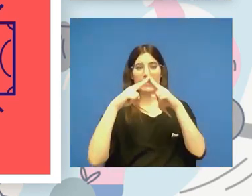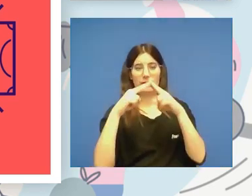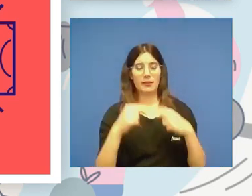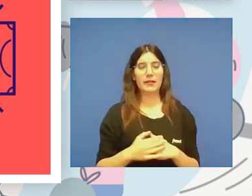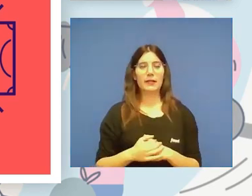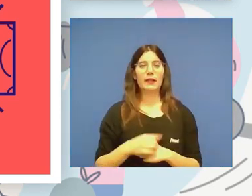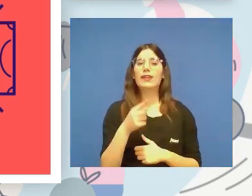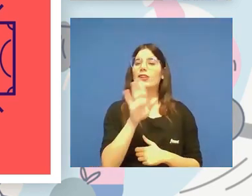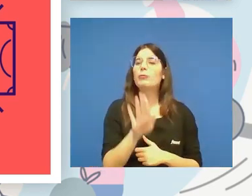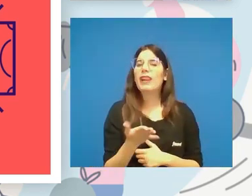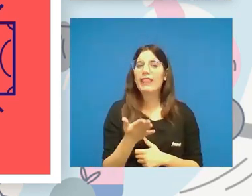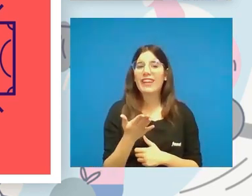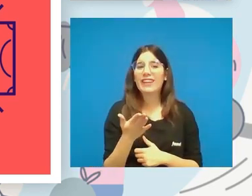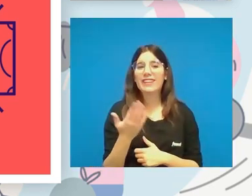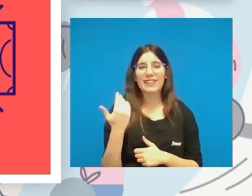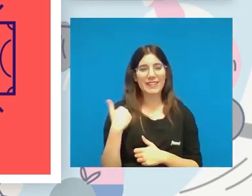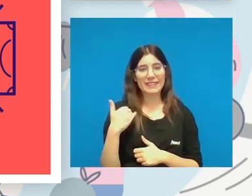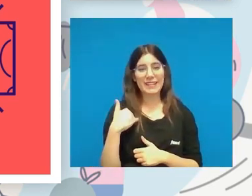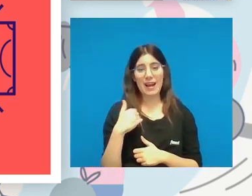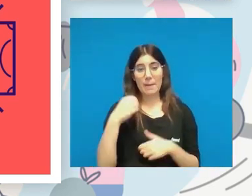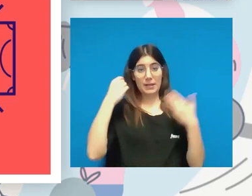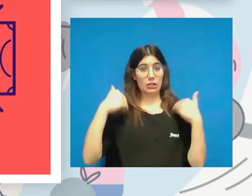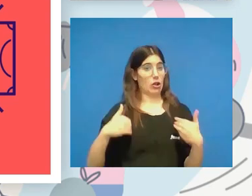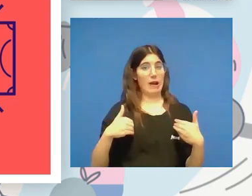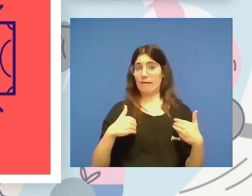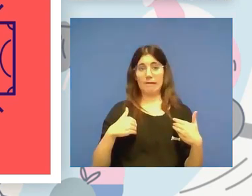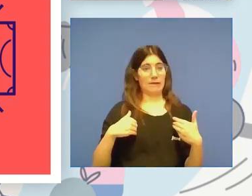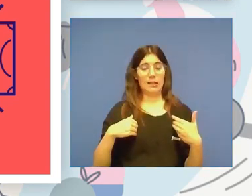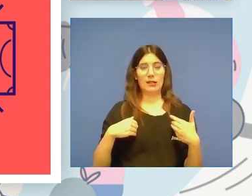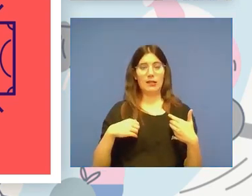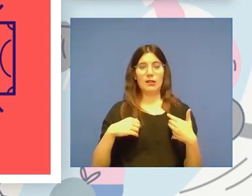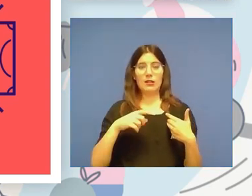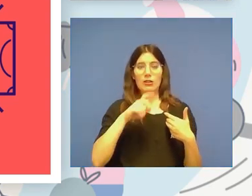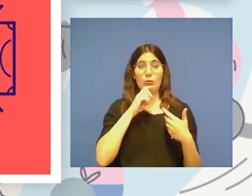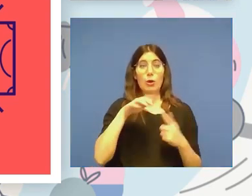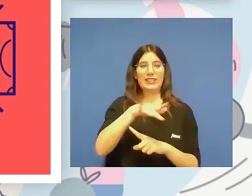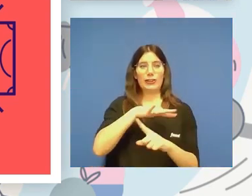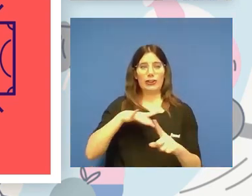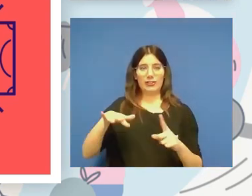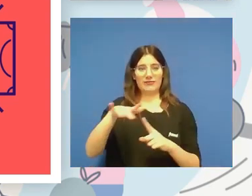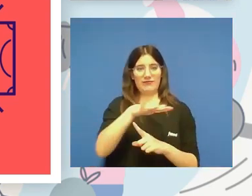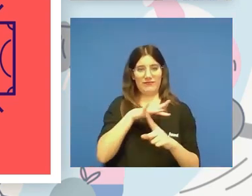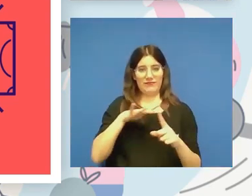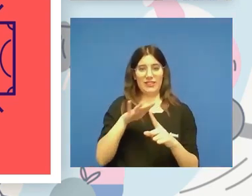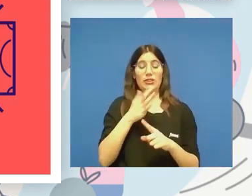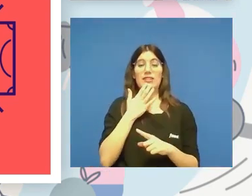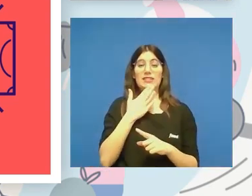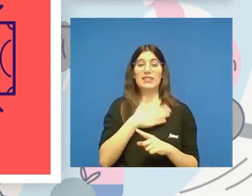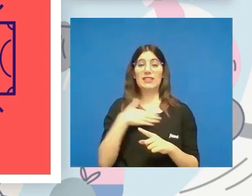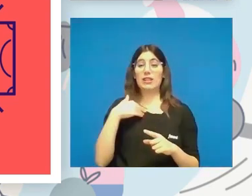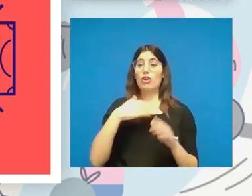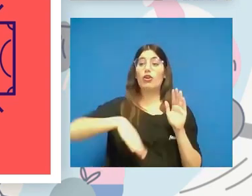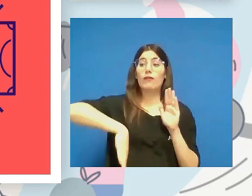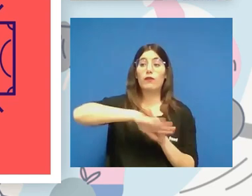¿Qué os parece? Hemos quitado ya el enfoque en la persona, sino que ponemos el enfoque en el entorno. Entonces, cuando tú quieras comunicar fútbol,